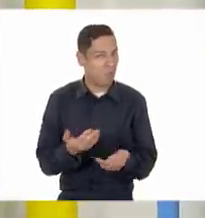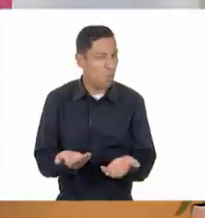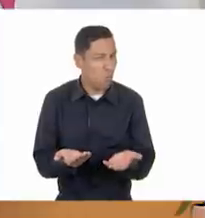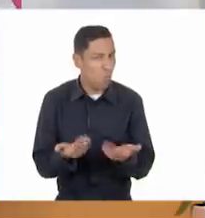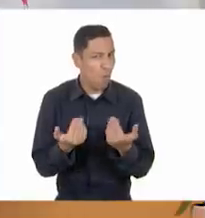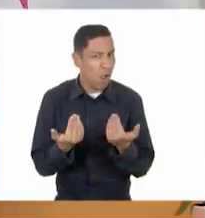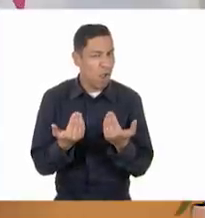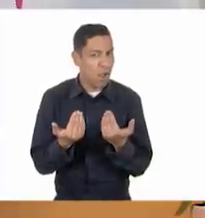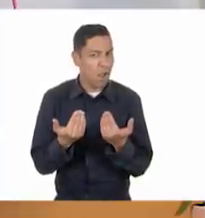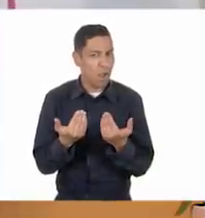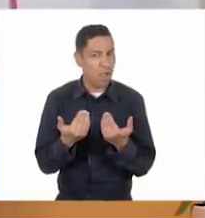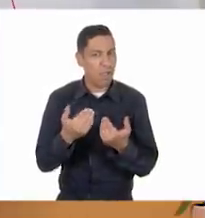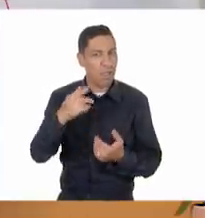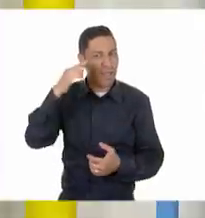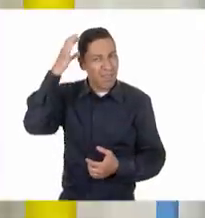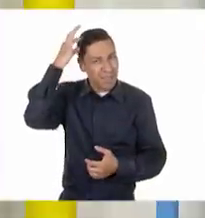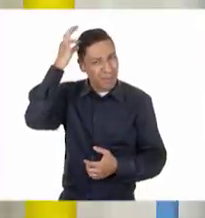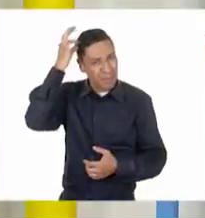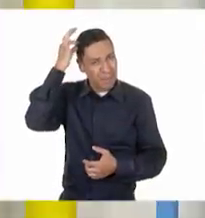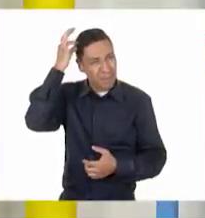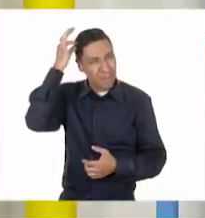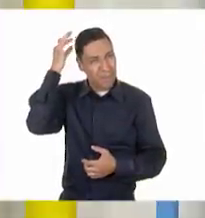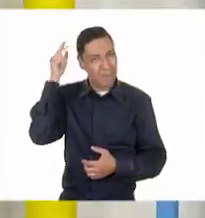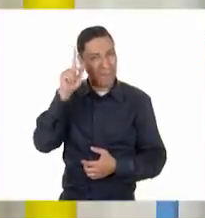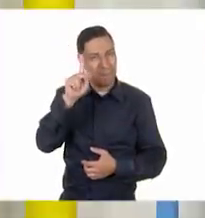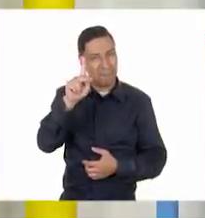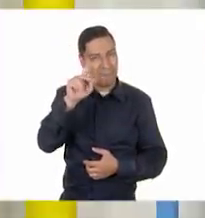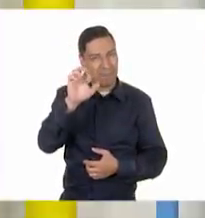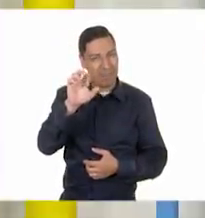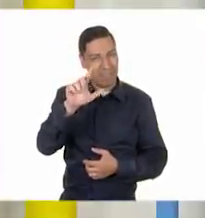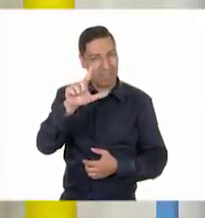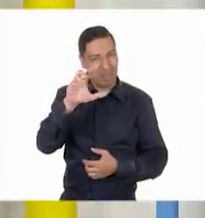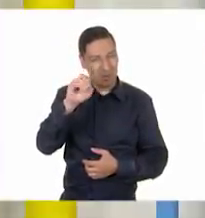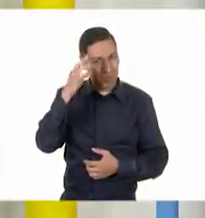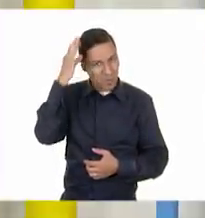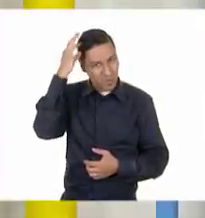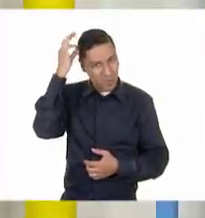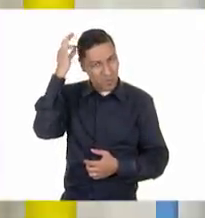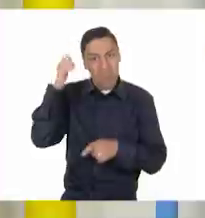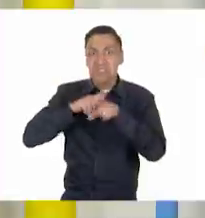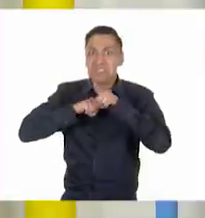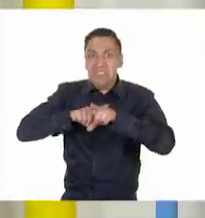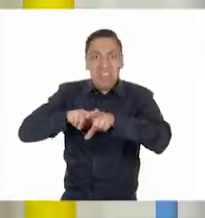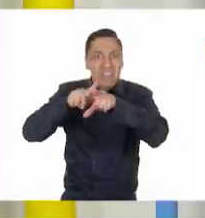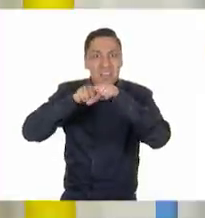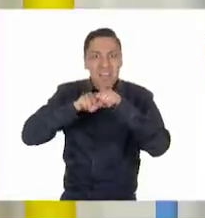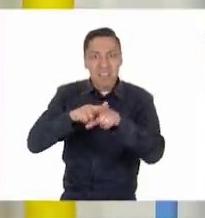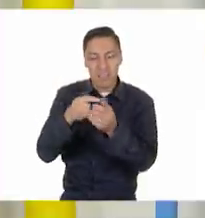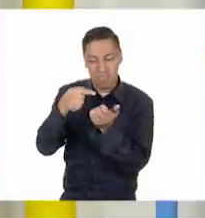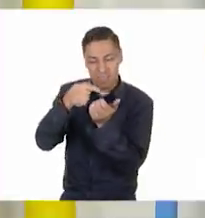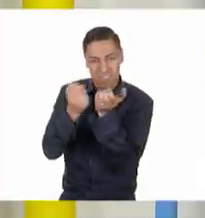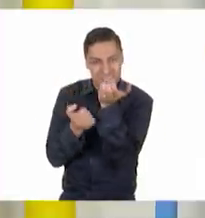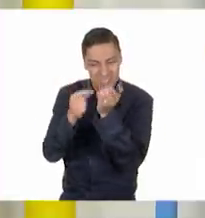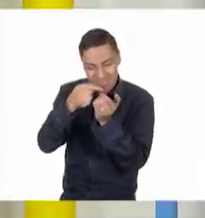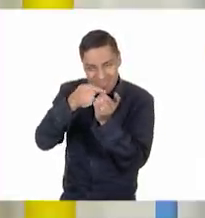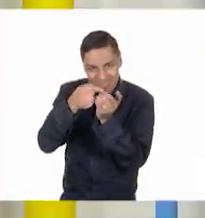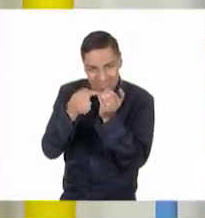recuerdo. El pelo no deja de crecer. Las uñas